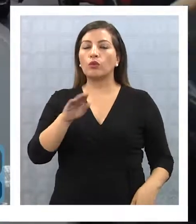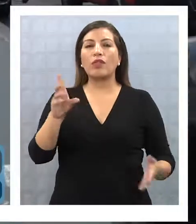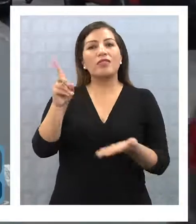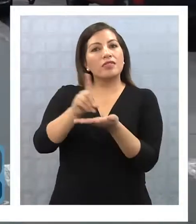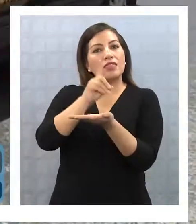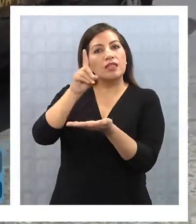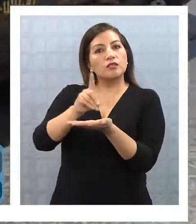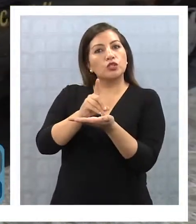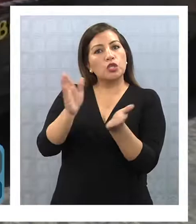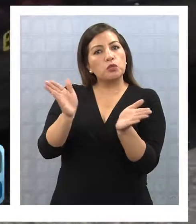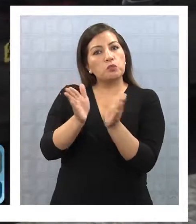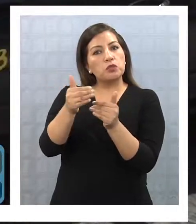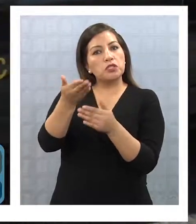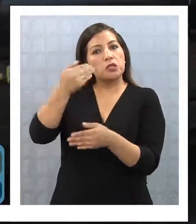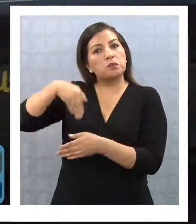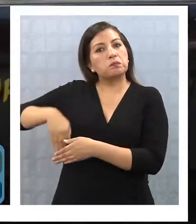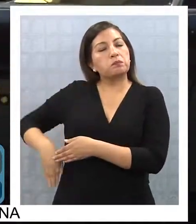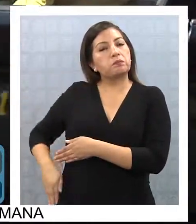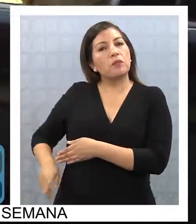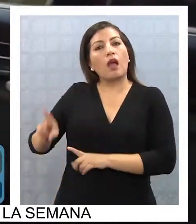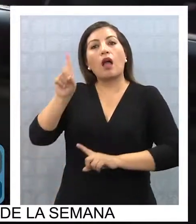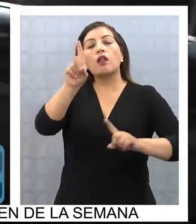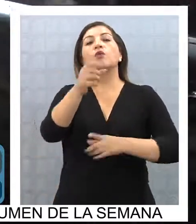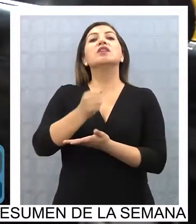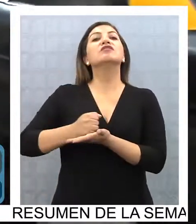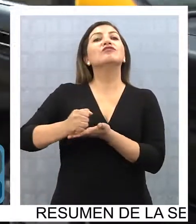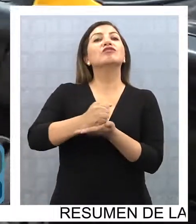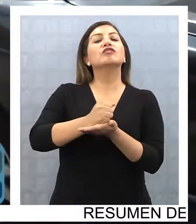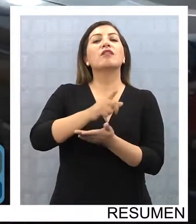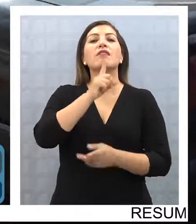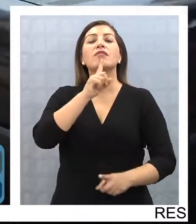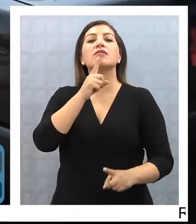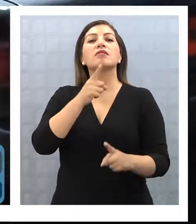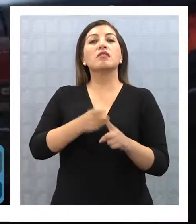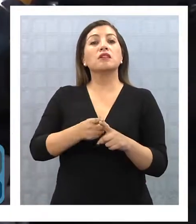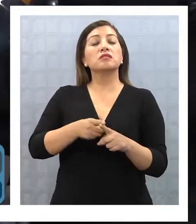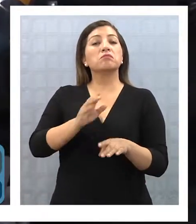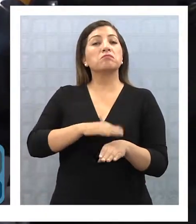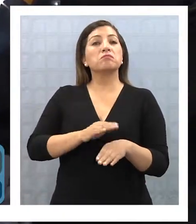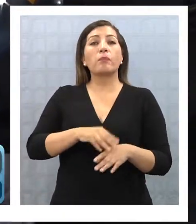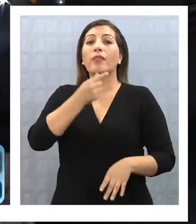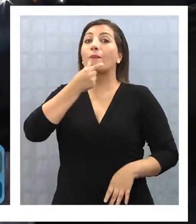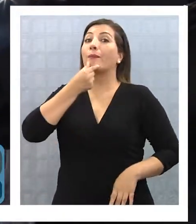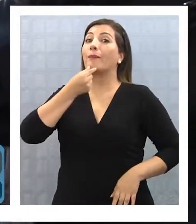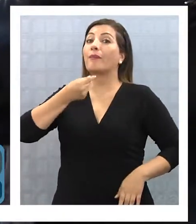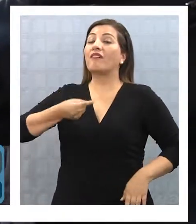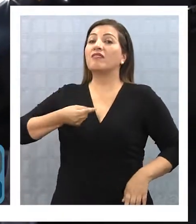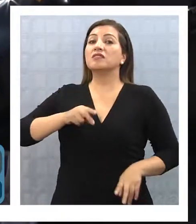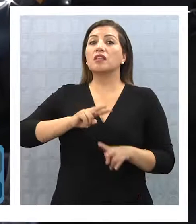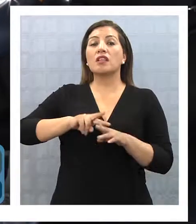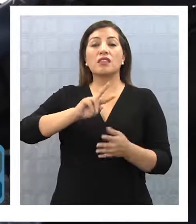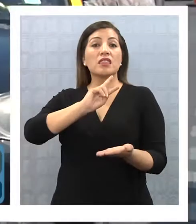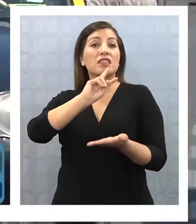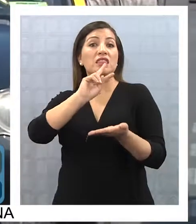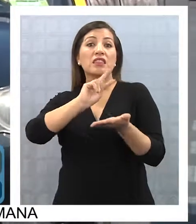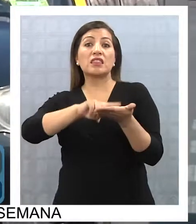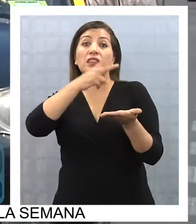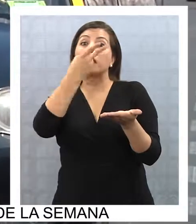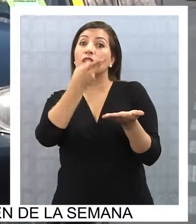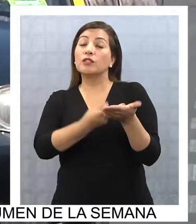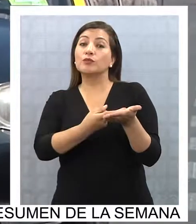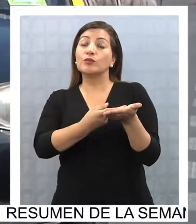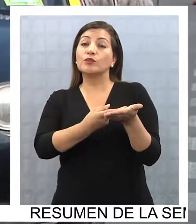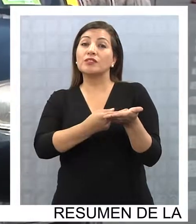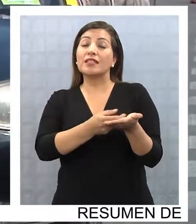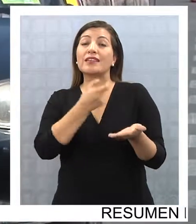de un diccionario de bolsillo a algunas asociaciones de taxistas que les permita fácilmente traducir del inglés al